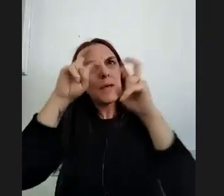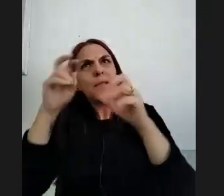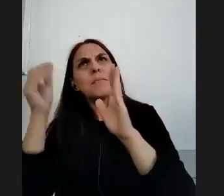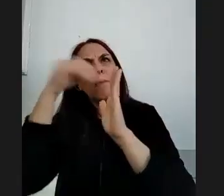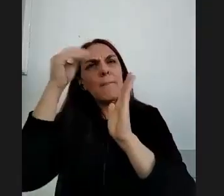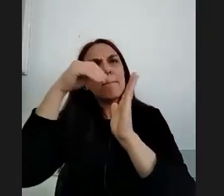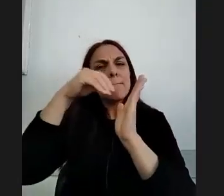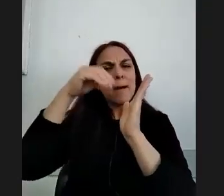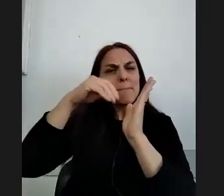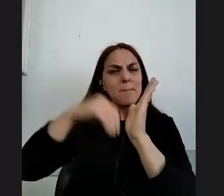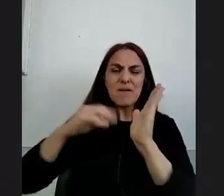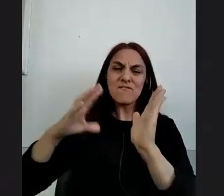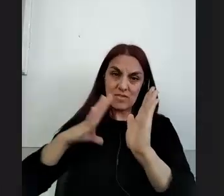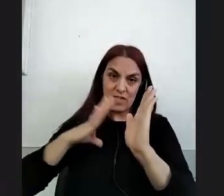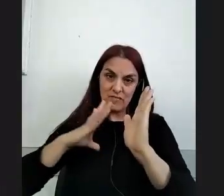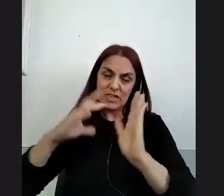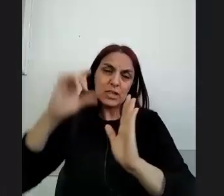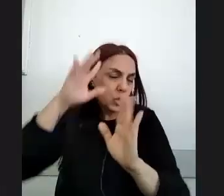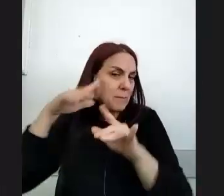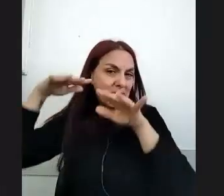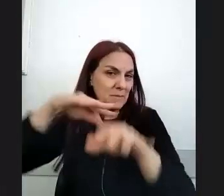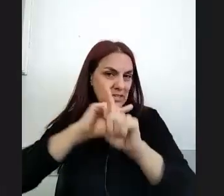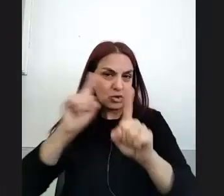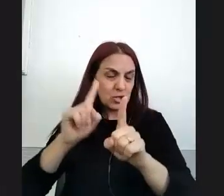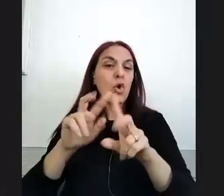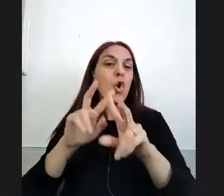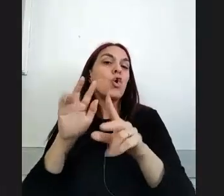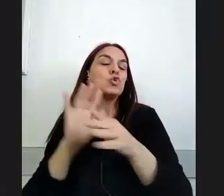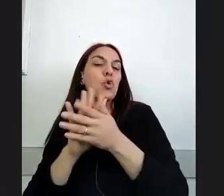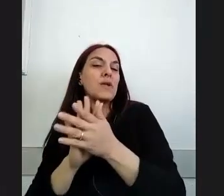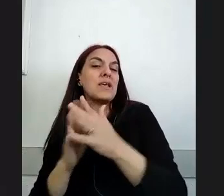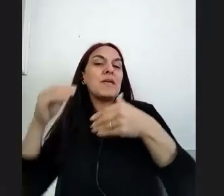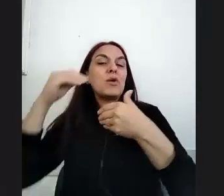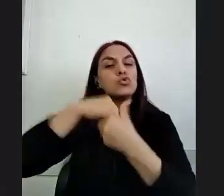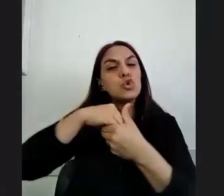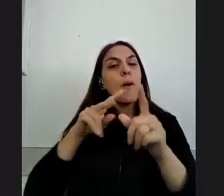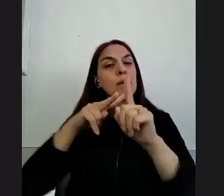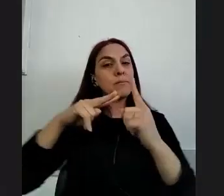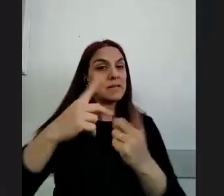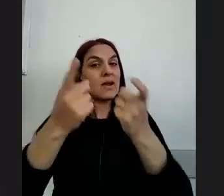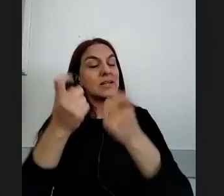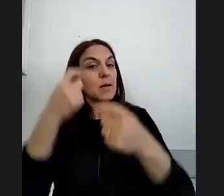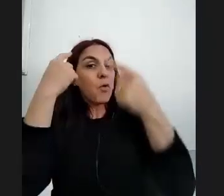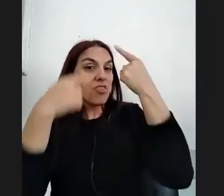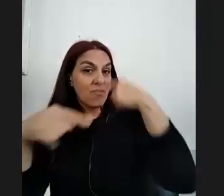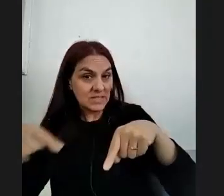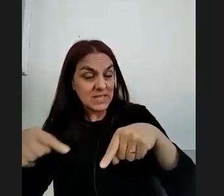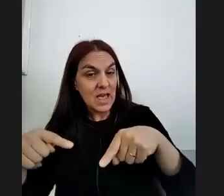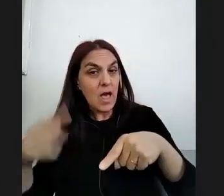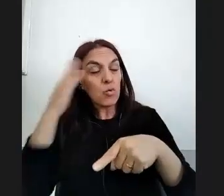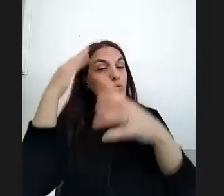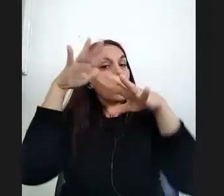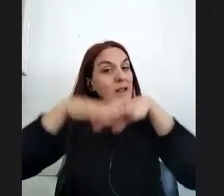abarcativa la cuestión en términos de inclusión de perspectivas que contemplen la diversidad la interculturalidad